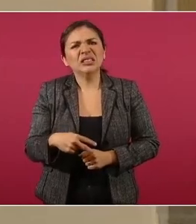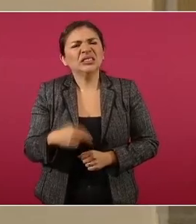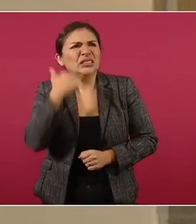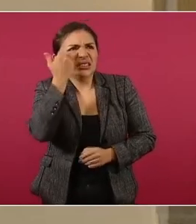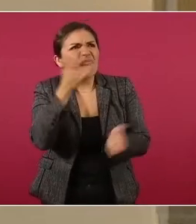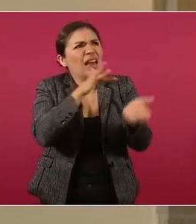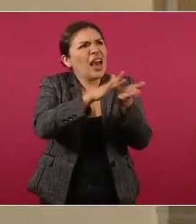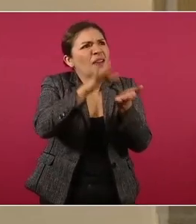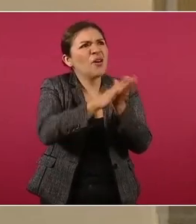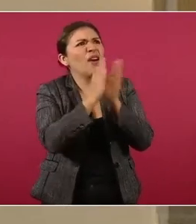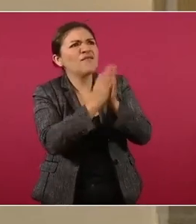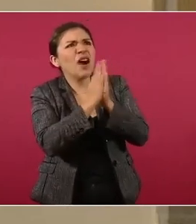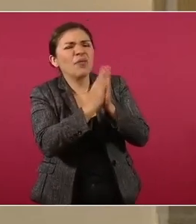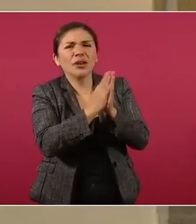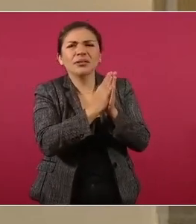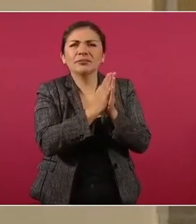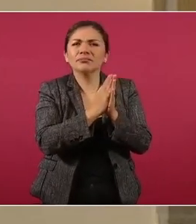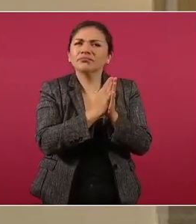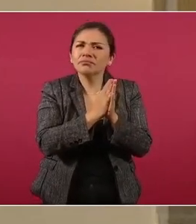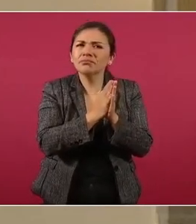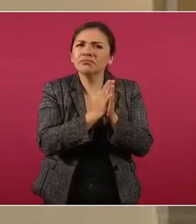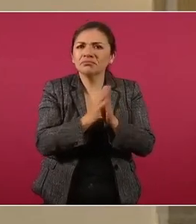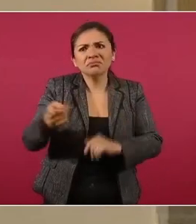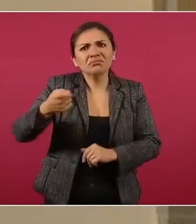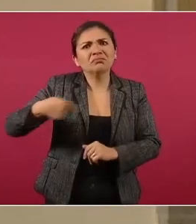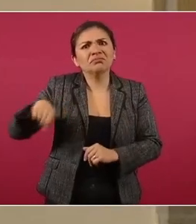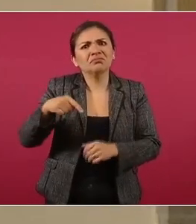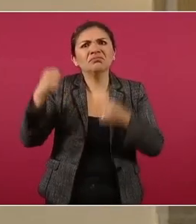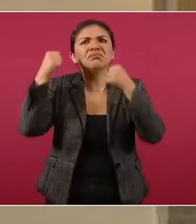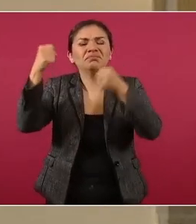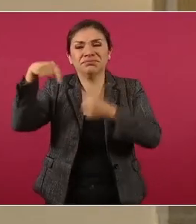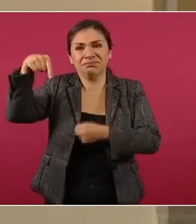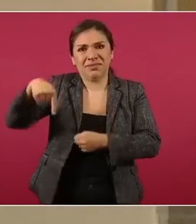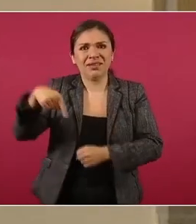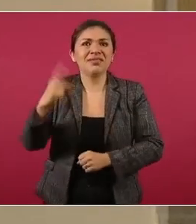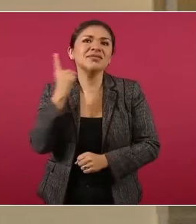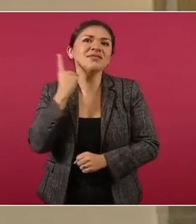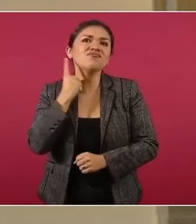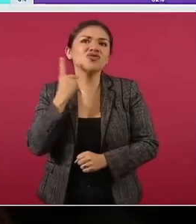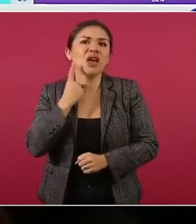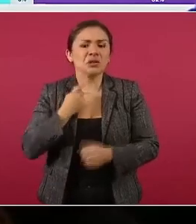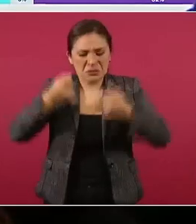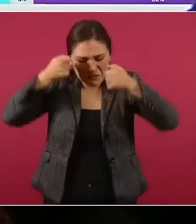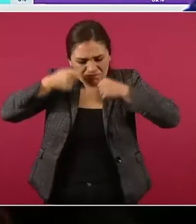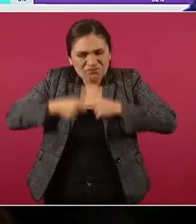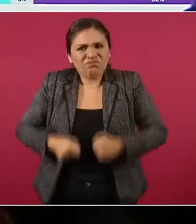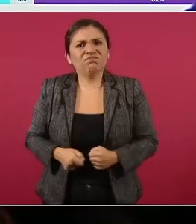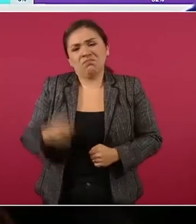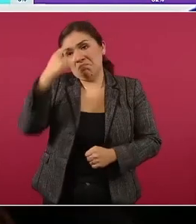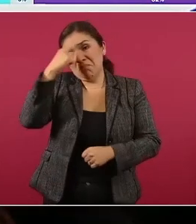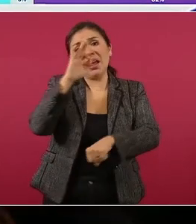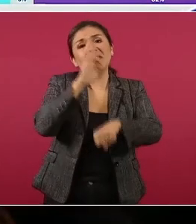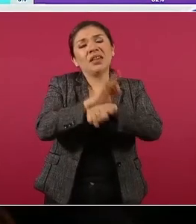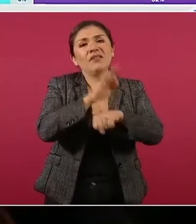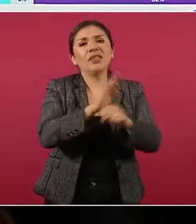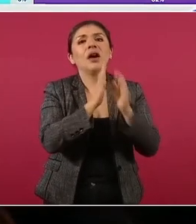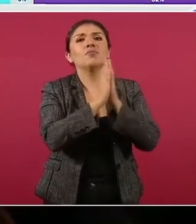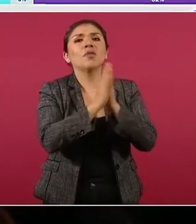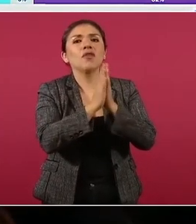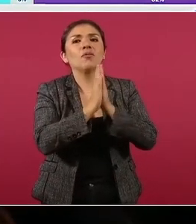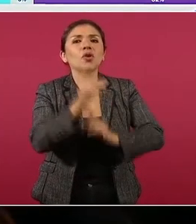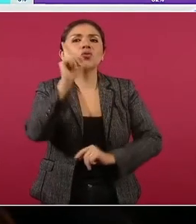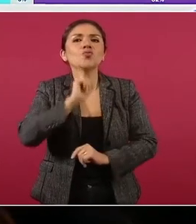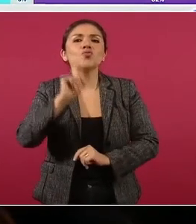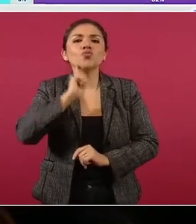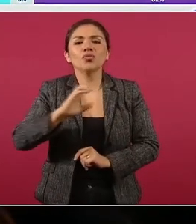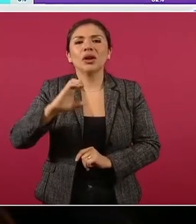se ponían en la Cámara, diputados, camisetas a favor